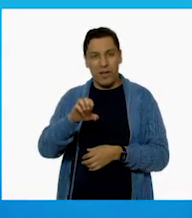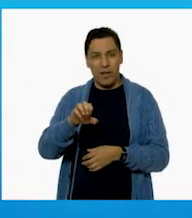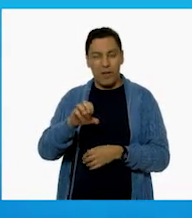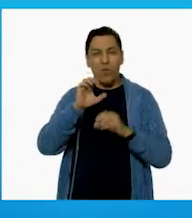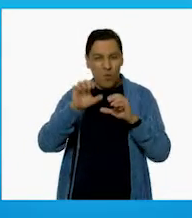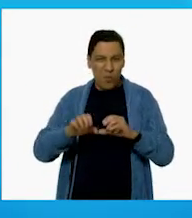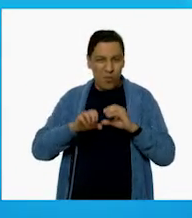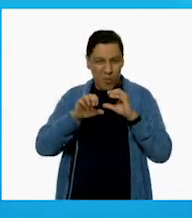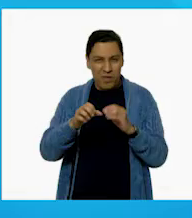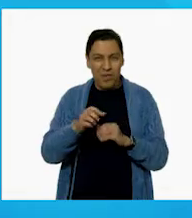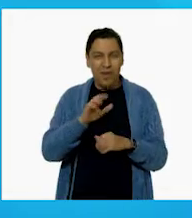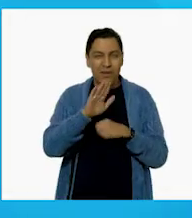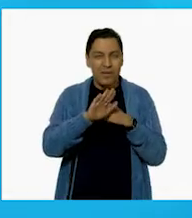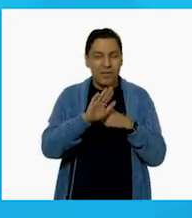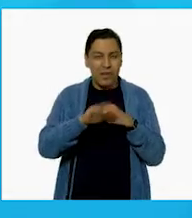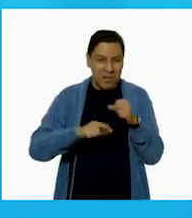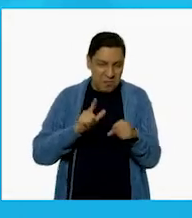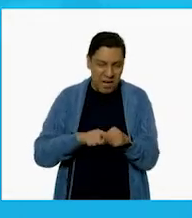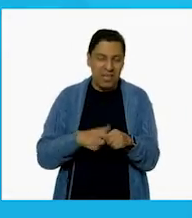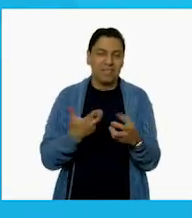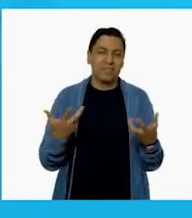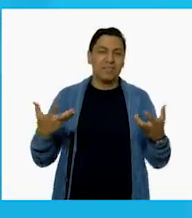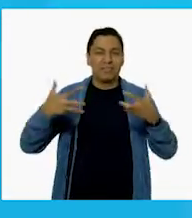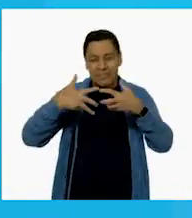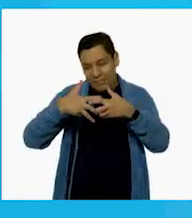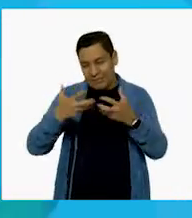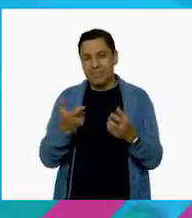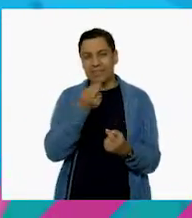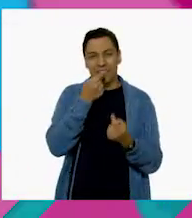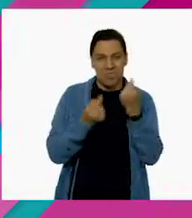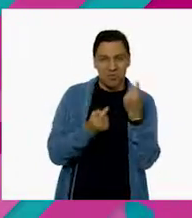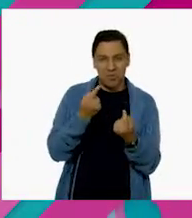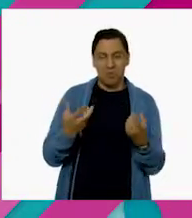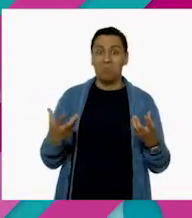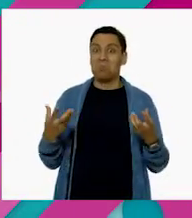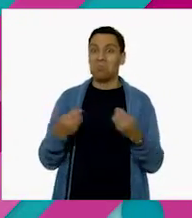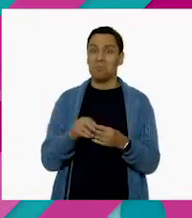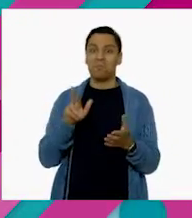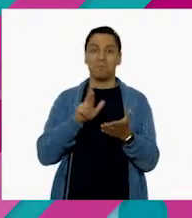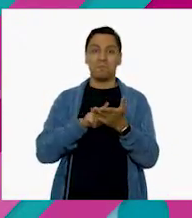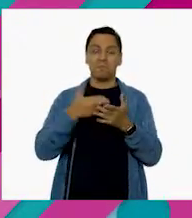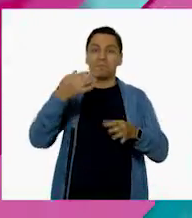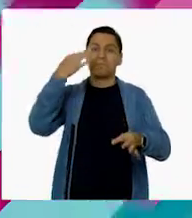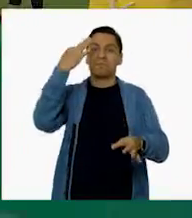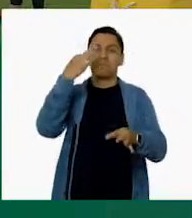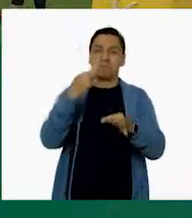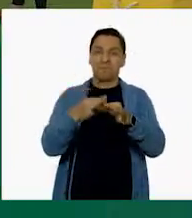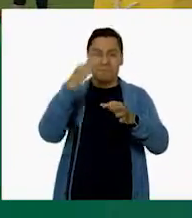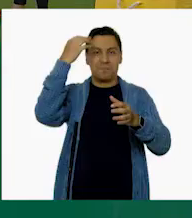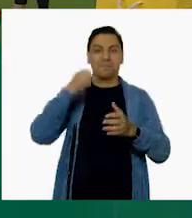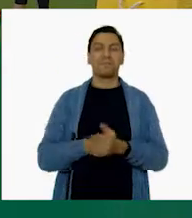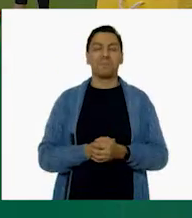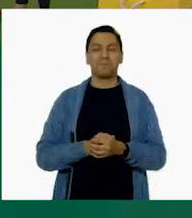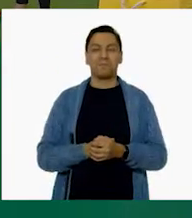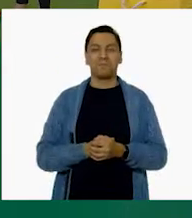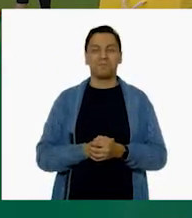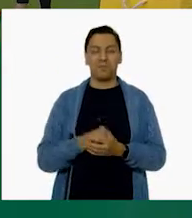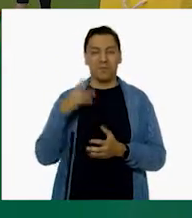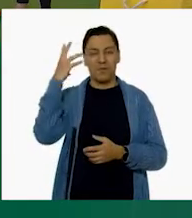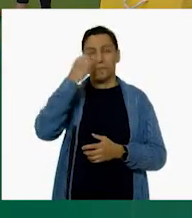¡Cierto! ¡Guau! Está muy completa, maestra. Sí. ¿Qué tal queda nuestra revista? ¡Increíble! ¡Increíble!